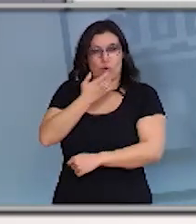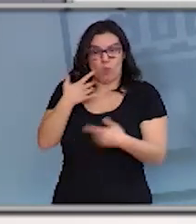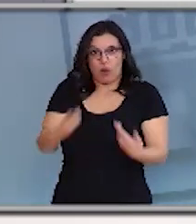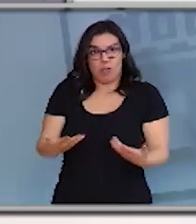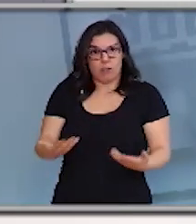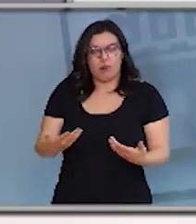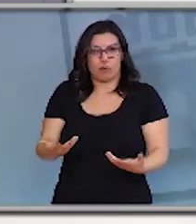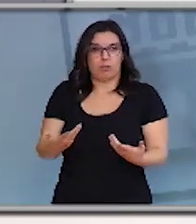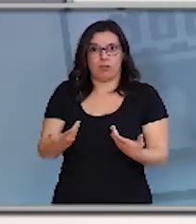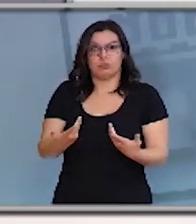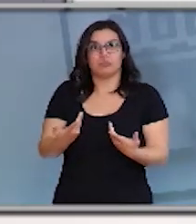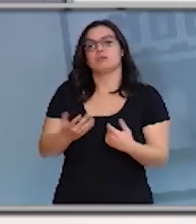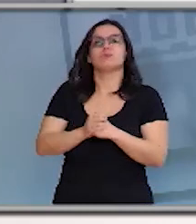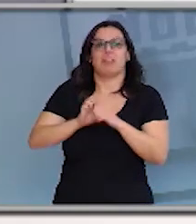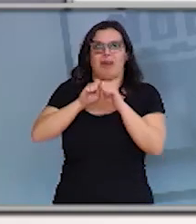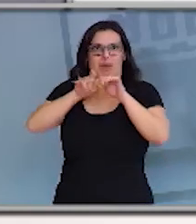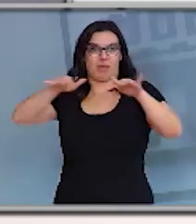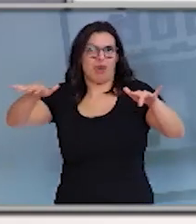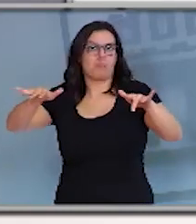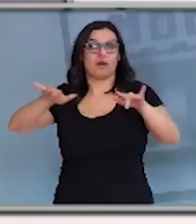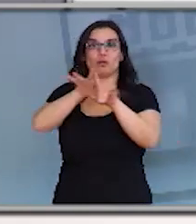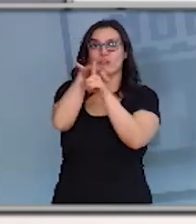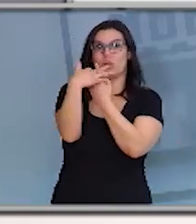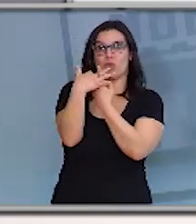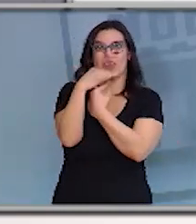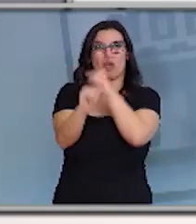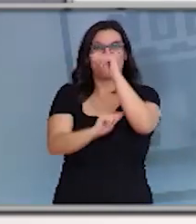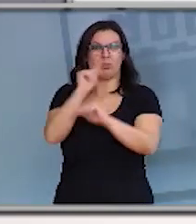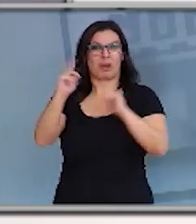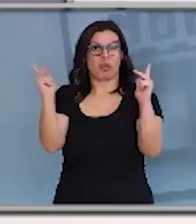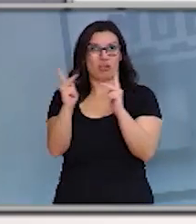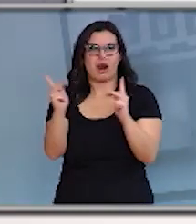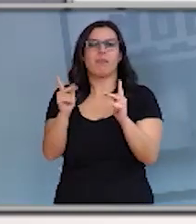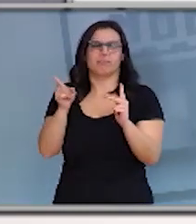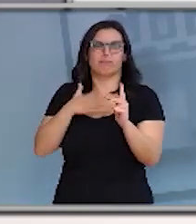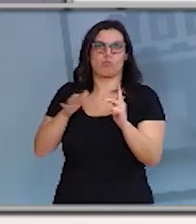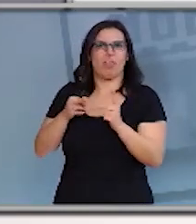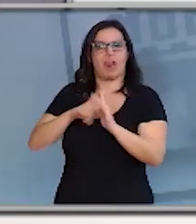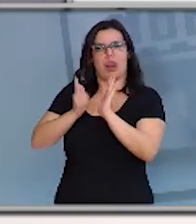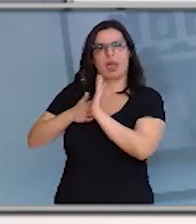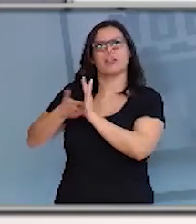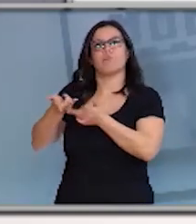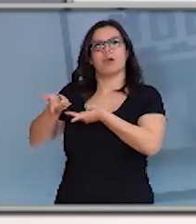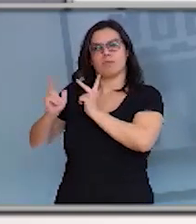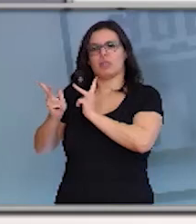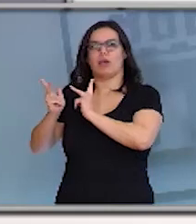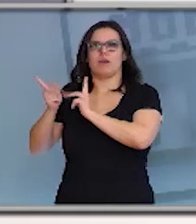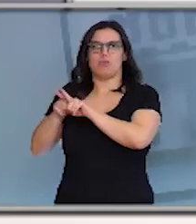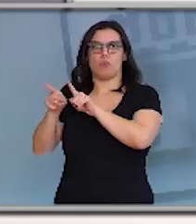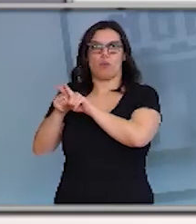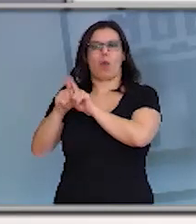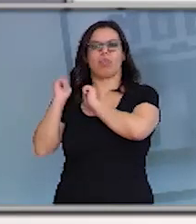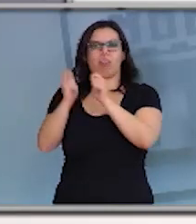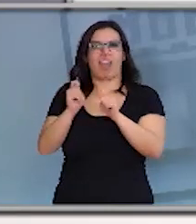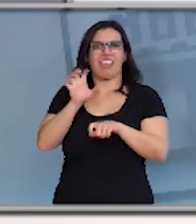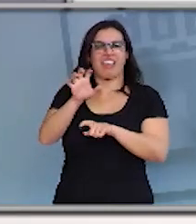vivendo, as epidemias ou as situaciones de contaminaciónes graves. Mientras o Governo da Nación